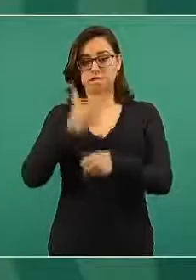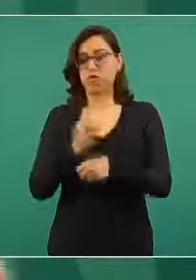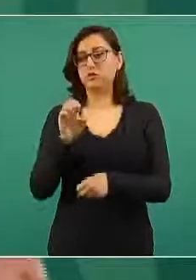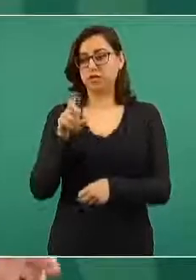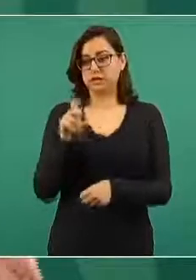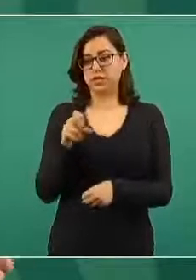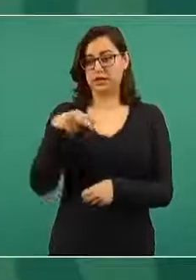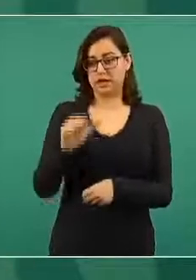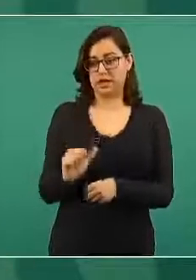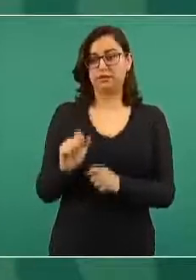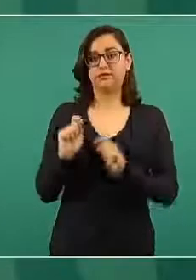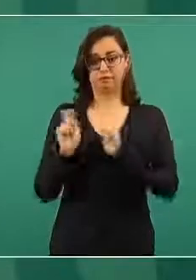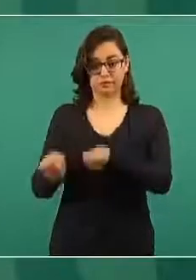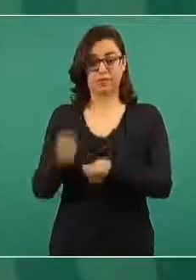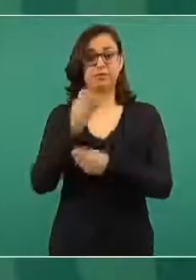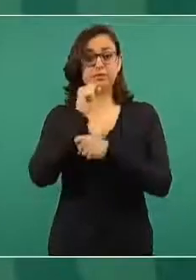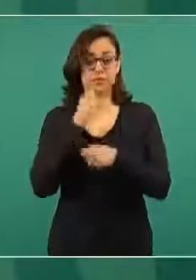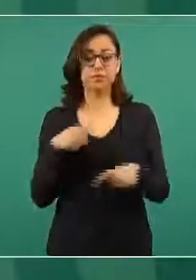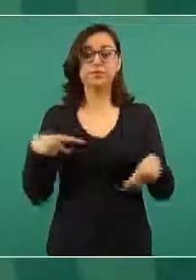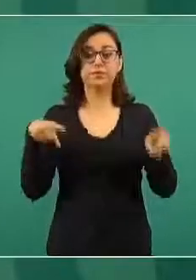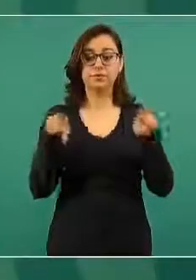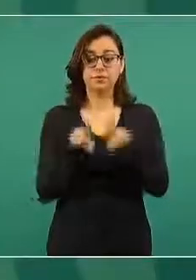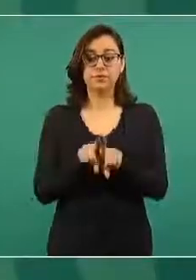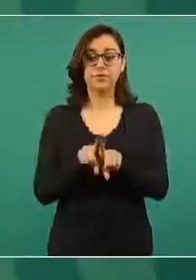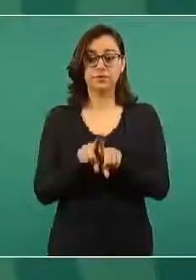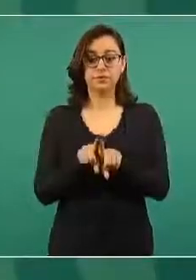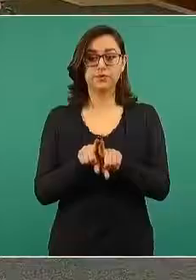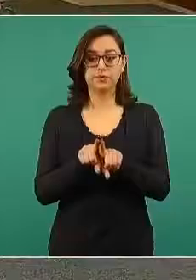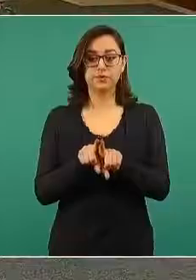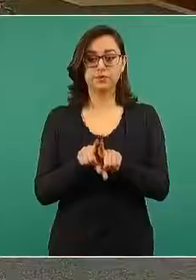se actuó